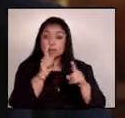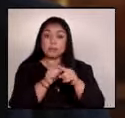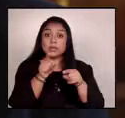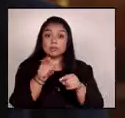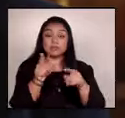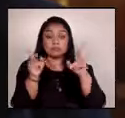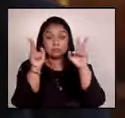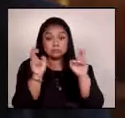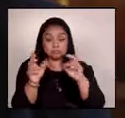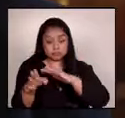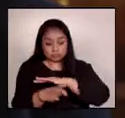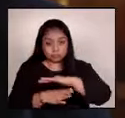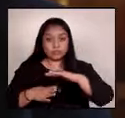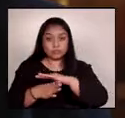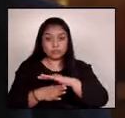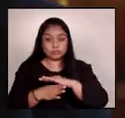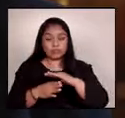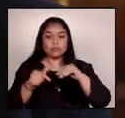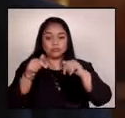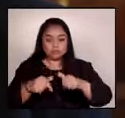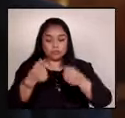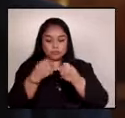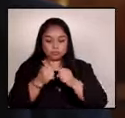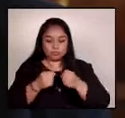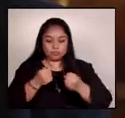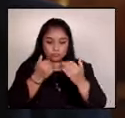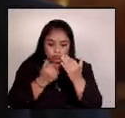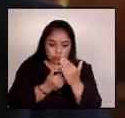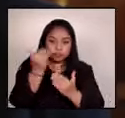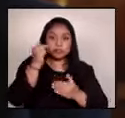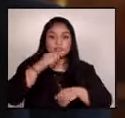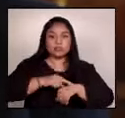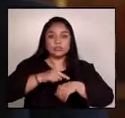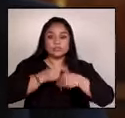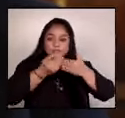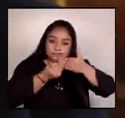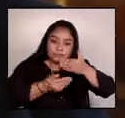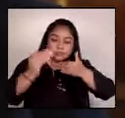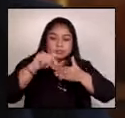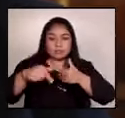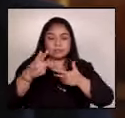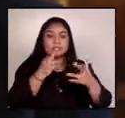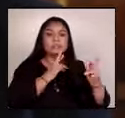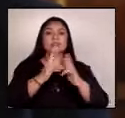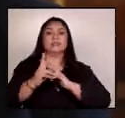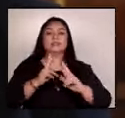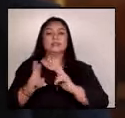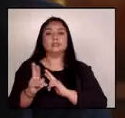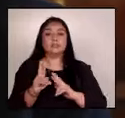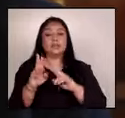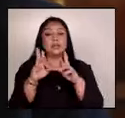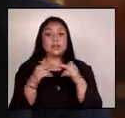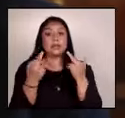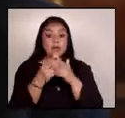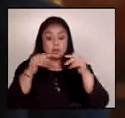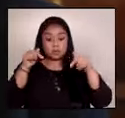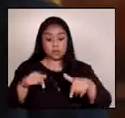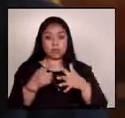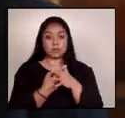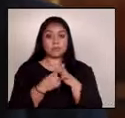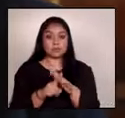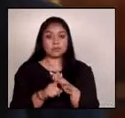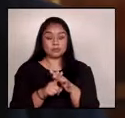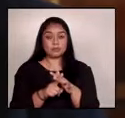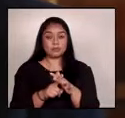construimos una nueva etapa en nuestras relaciones en la que la reunión que estamos inaugurando esta